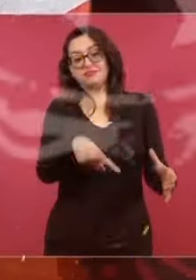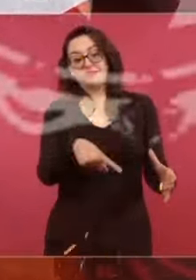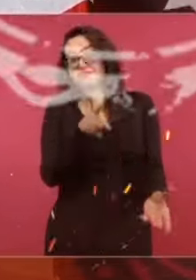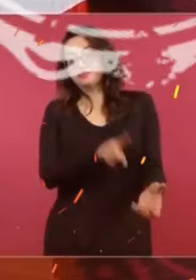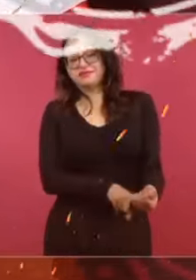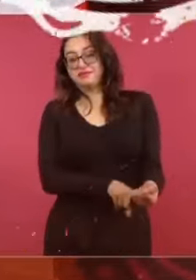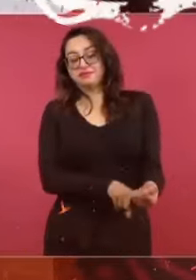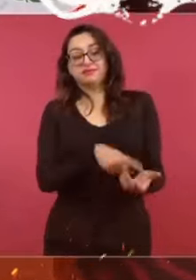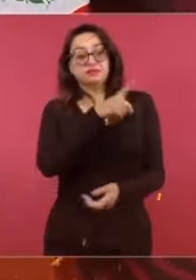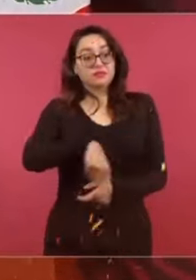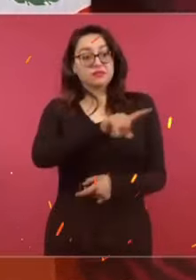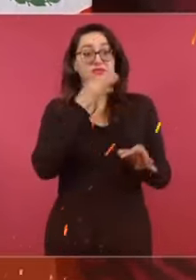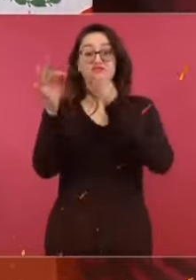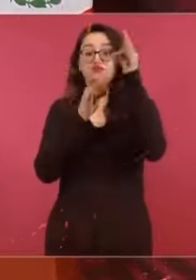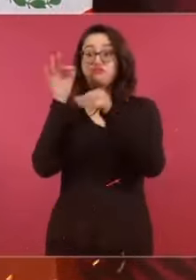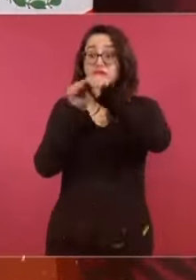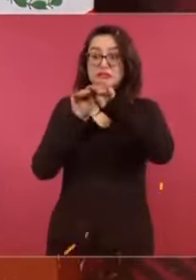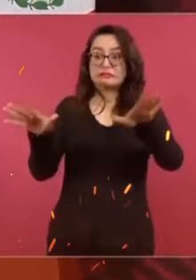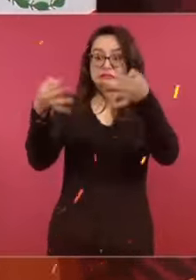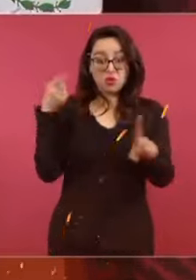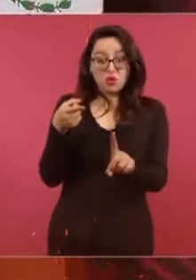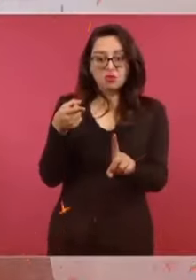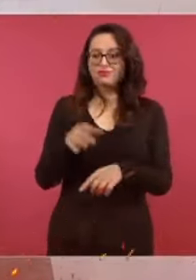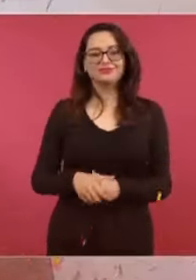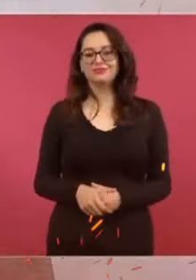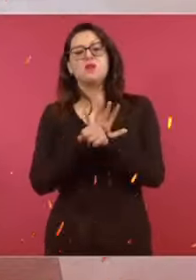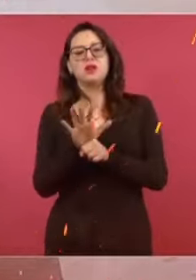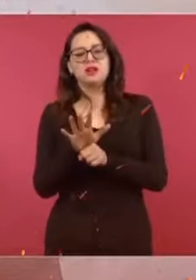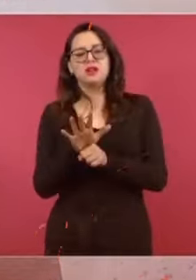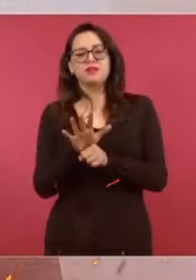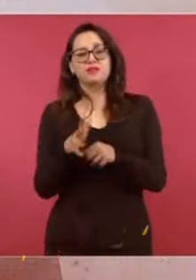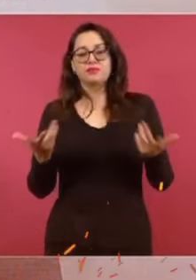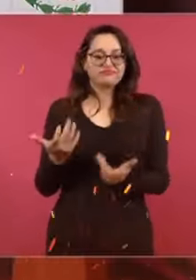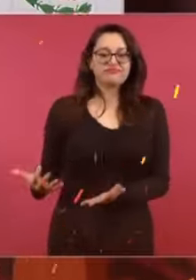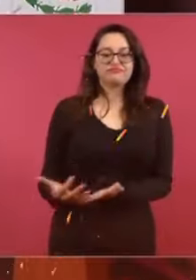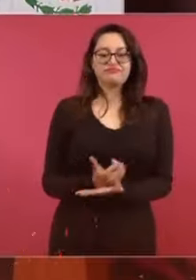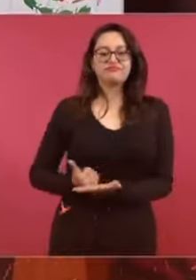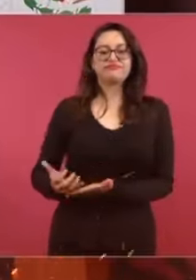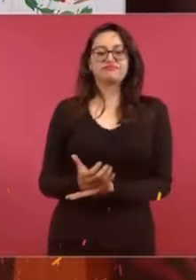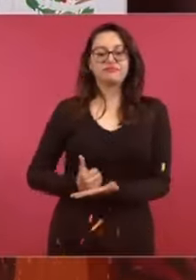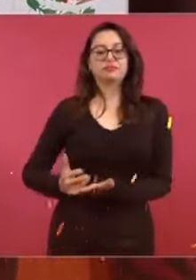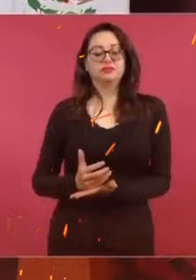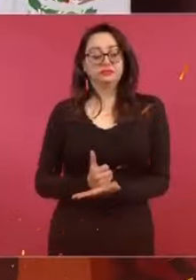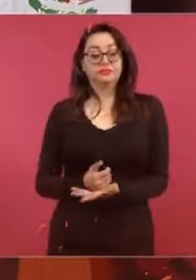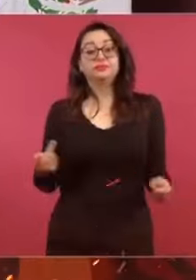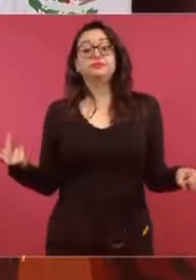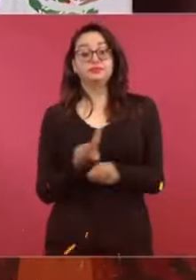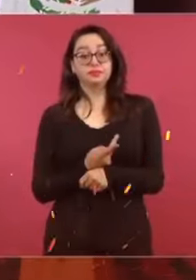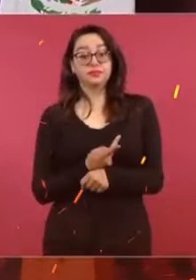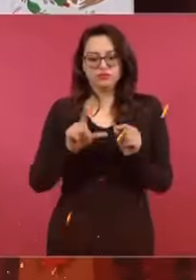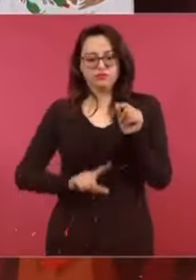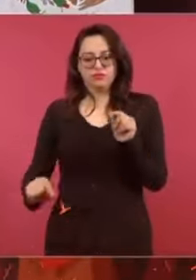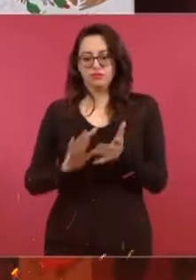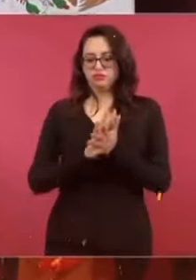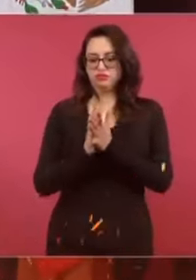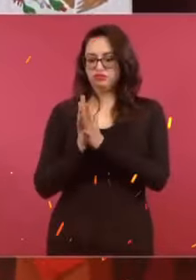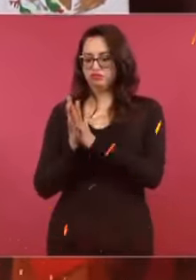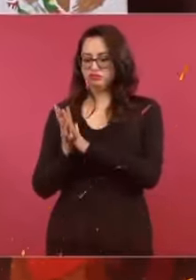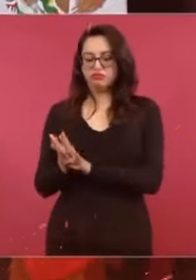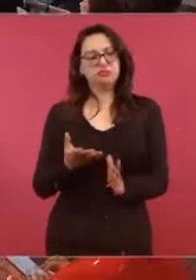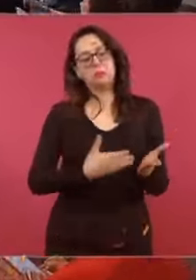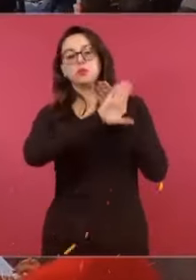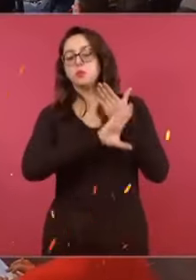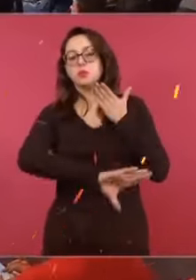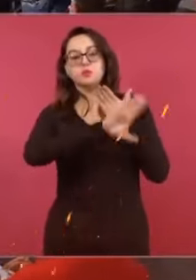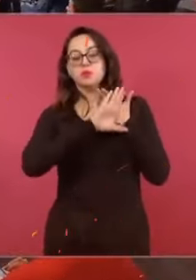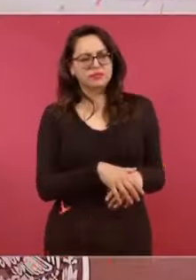Su función no es informar con objetividad, con profesionalismo. Su función es el lucro. Entonces, como se está llevando a cabo una transformación en el país, traen una campaña en